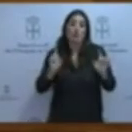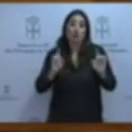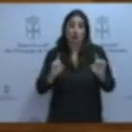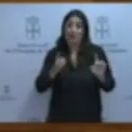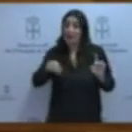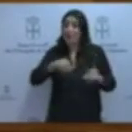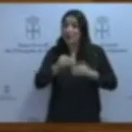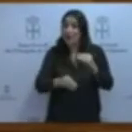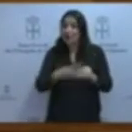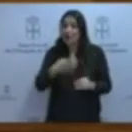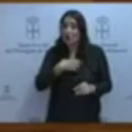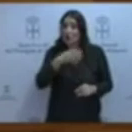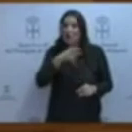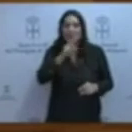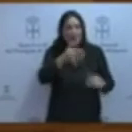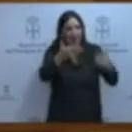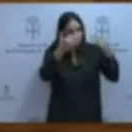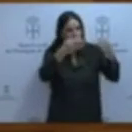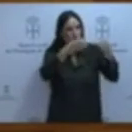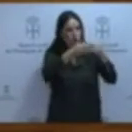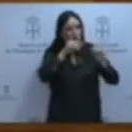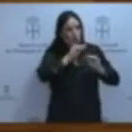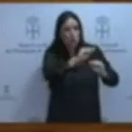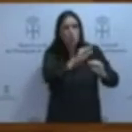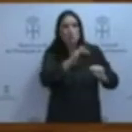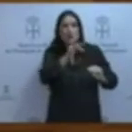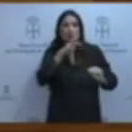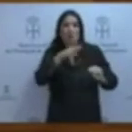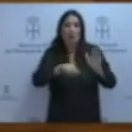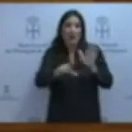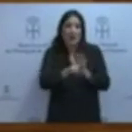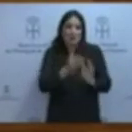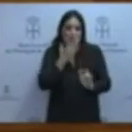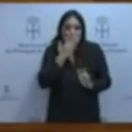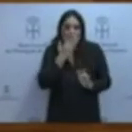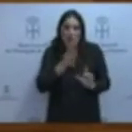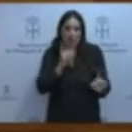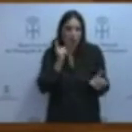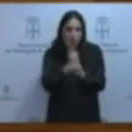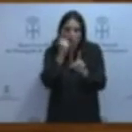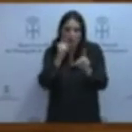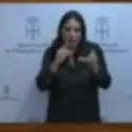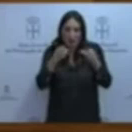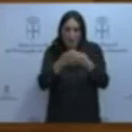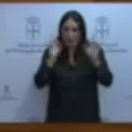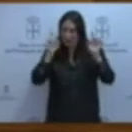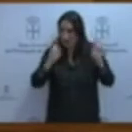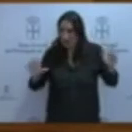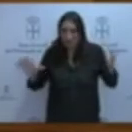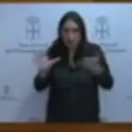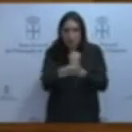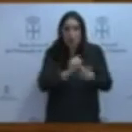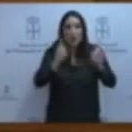van a poder hacer porque gracias también a su partido y a la puesta en marcha de una ley absurda en contra de absolutamente toda la comunidad educativa, los